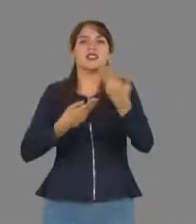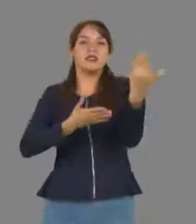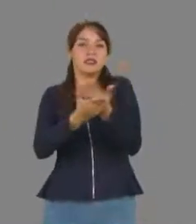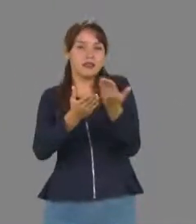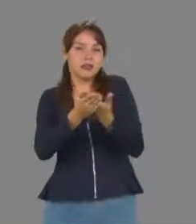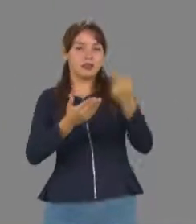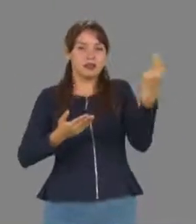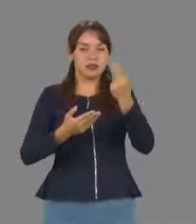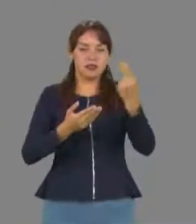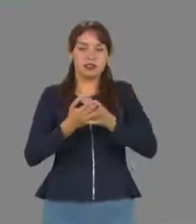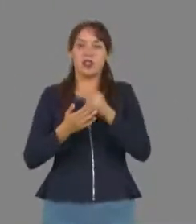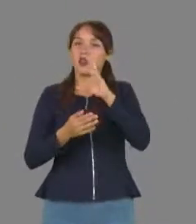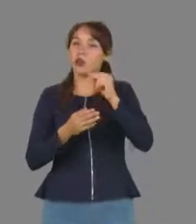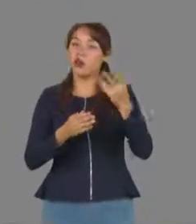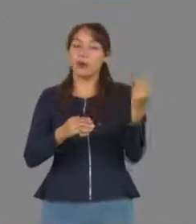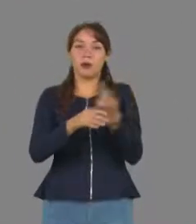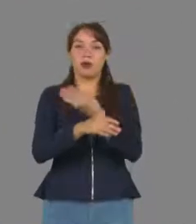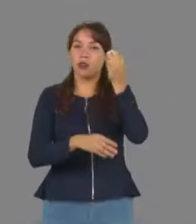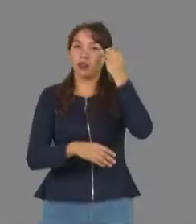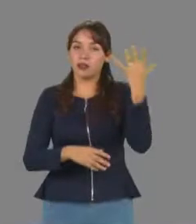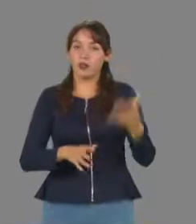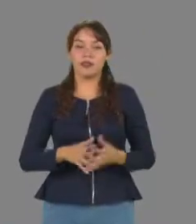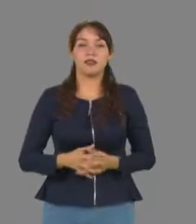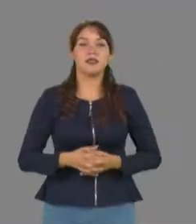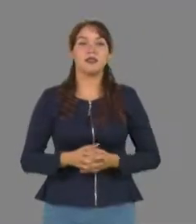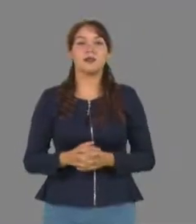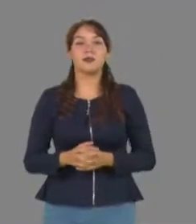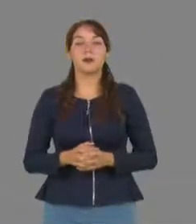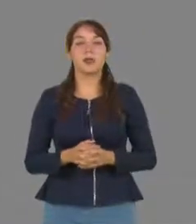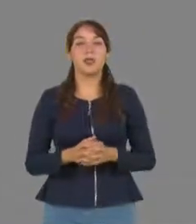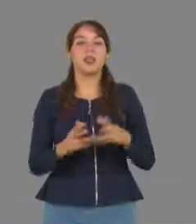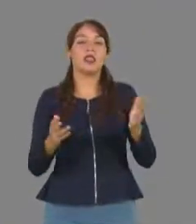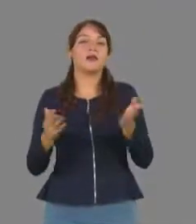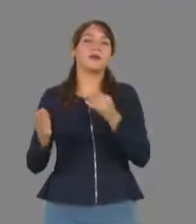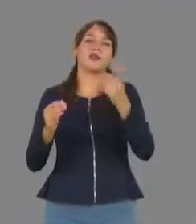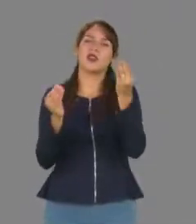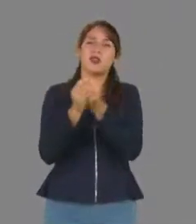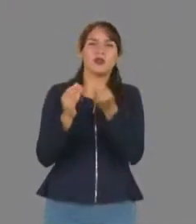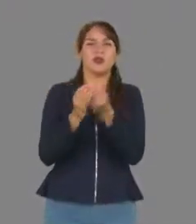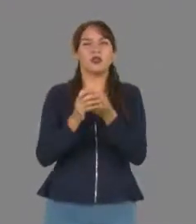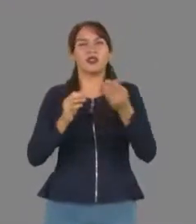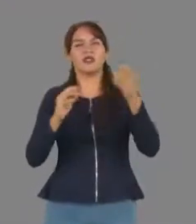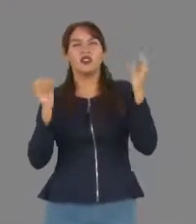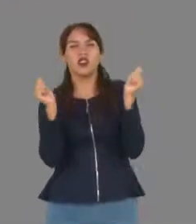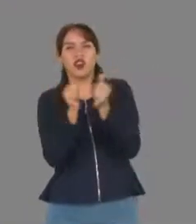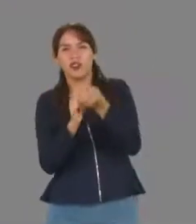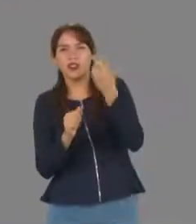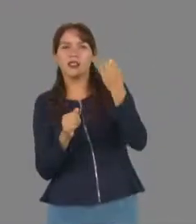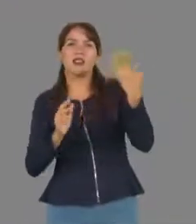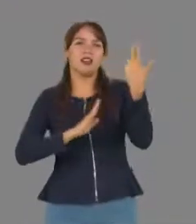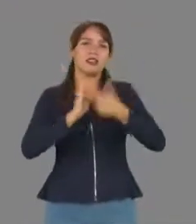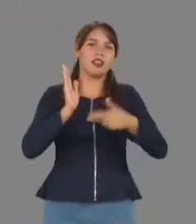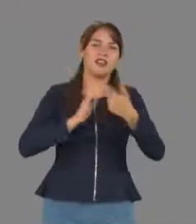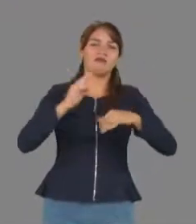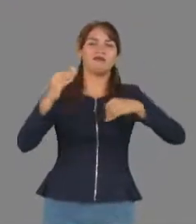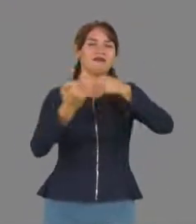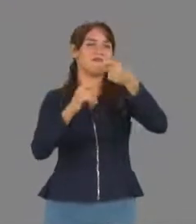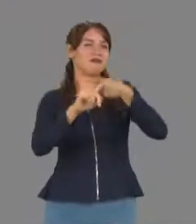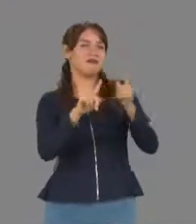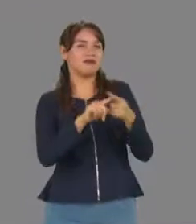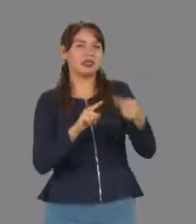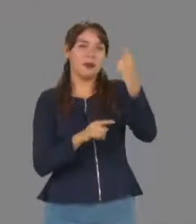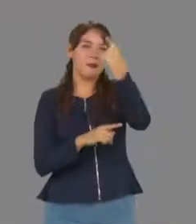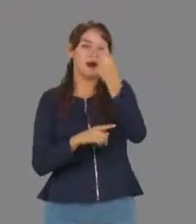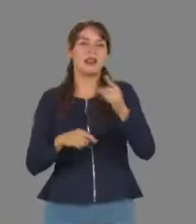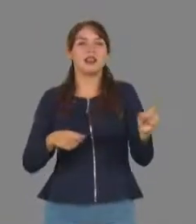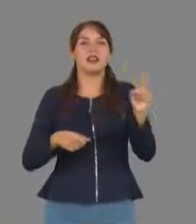que solicitan. Que no se te pase. Conferencias, cursos, talleres, concursos y exposiciones de proyectos formaron